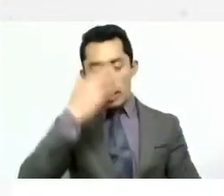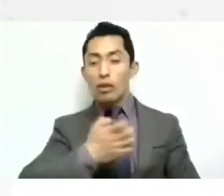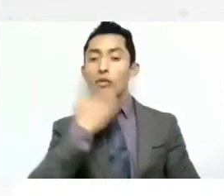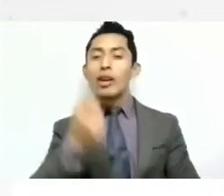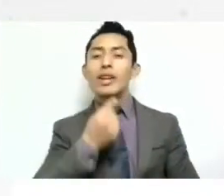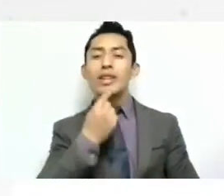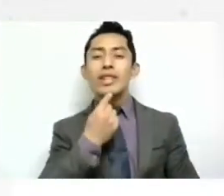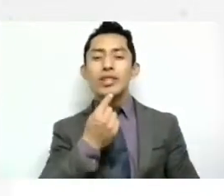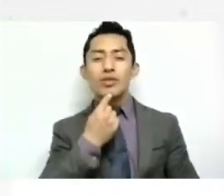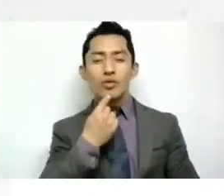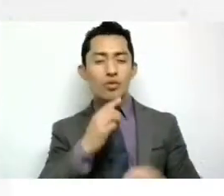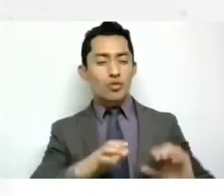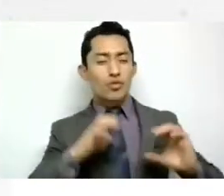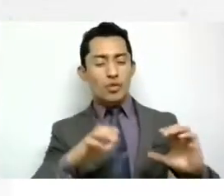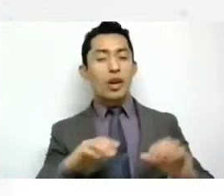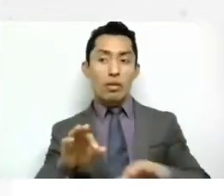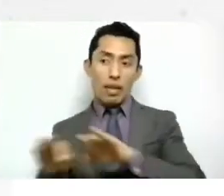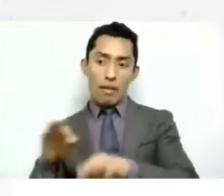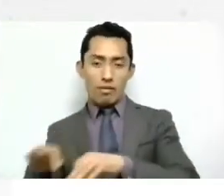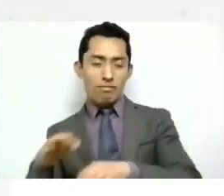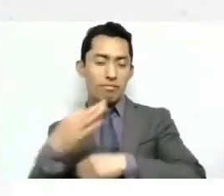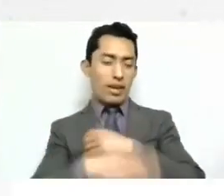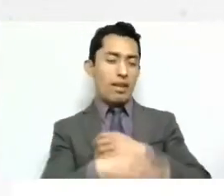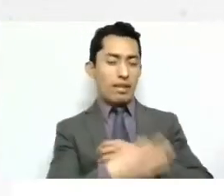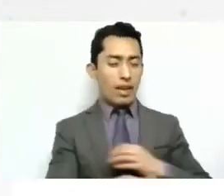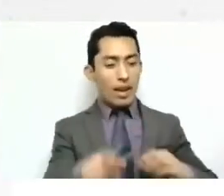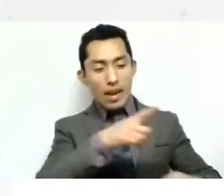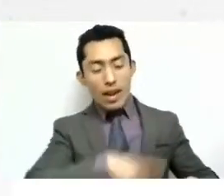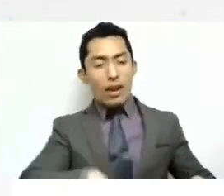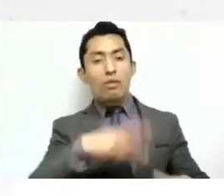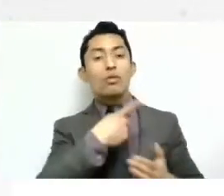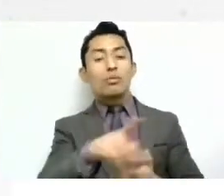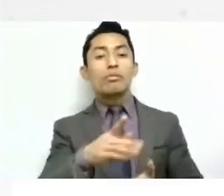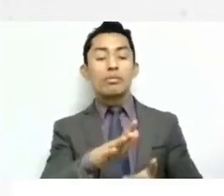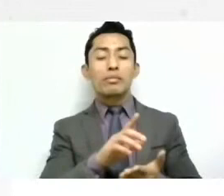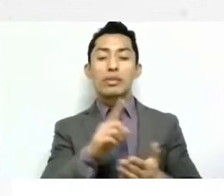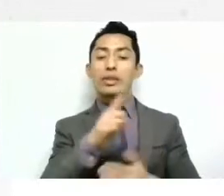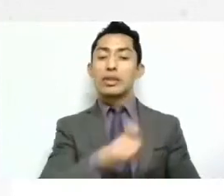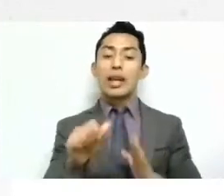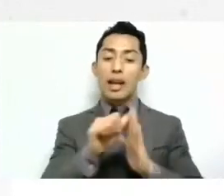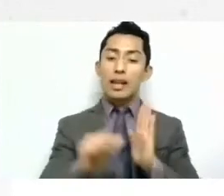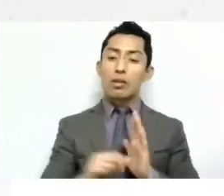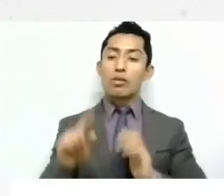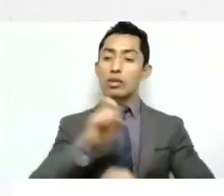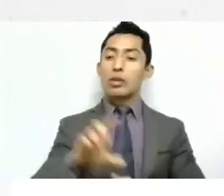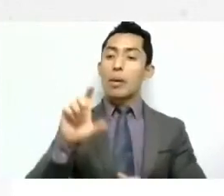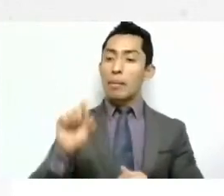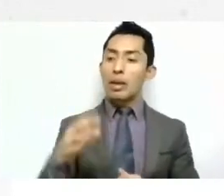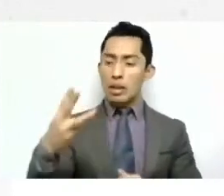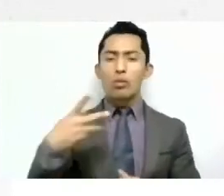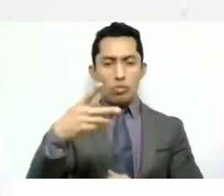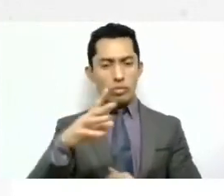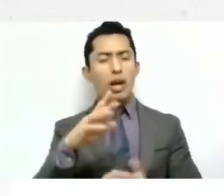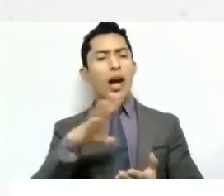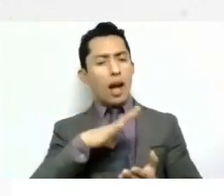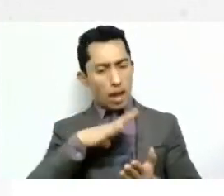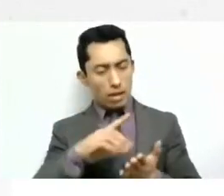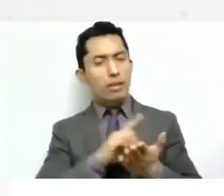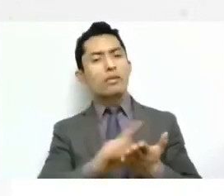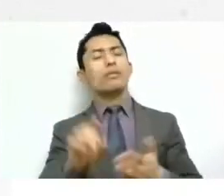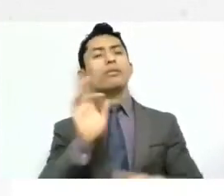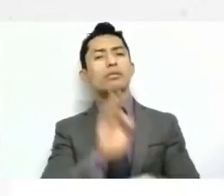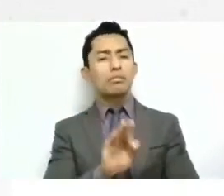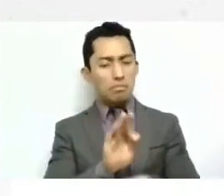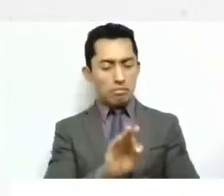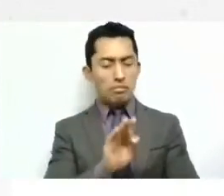olvidadas a través del tiempo, con un derecho adquirido en el 123, pero si bien fue adquirido, no